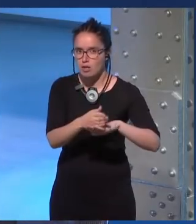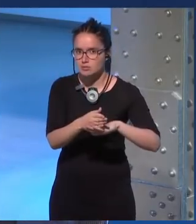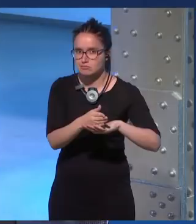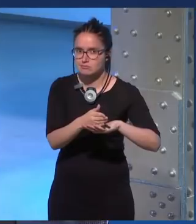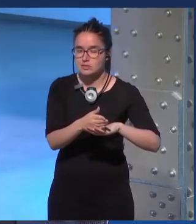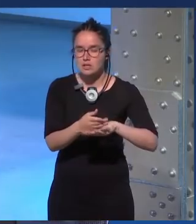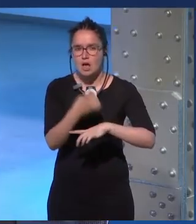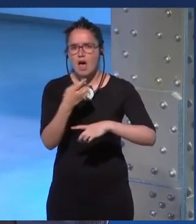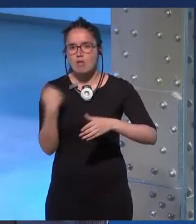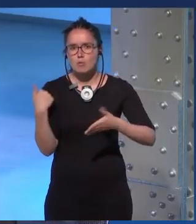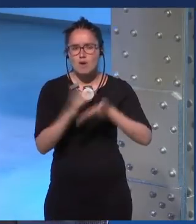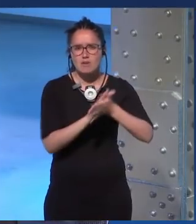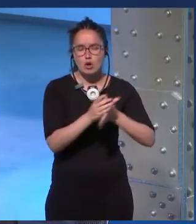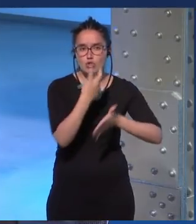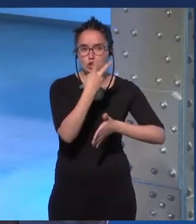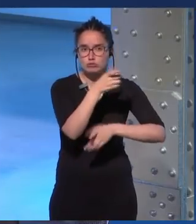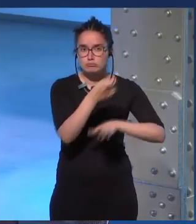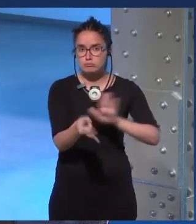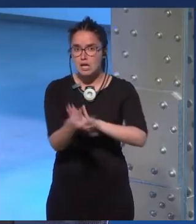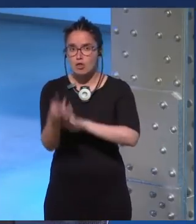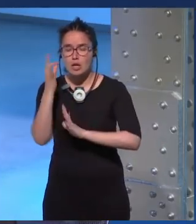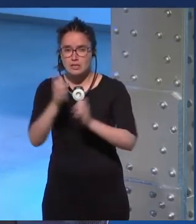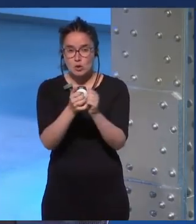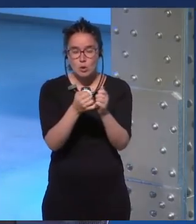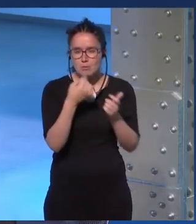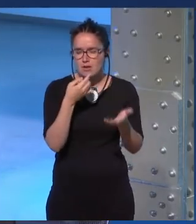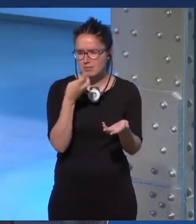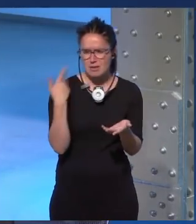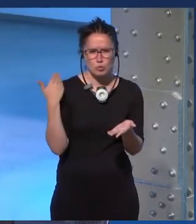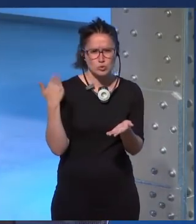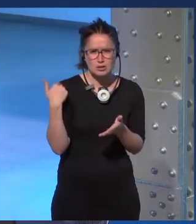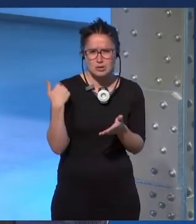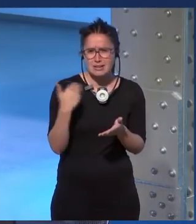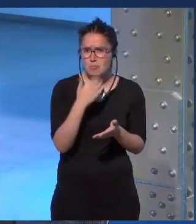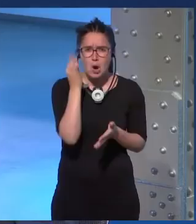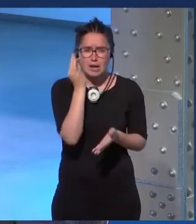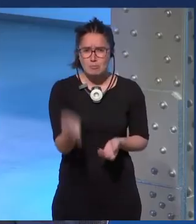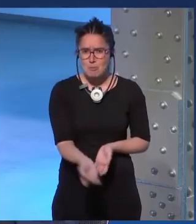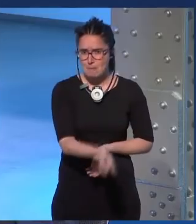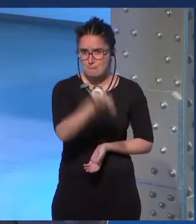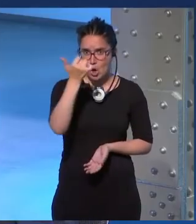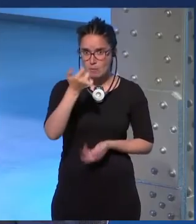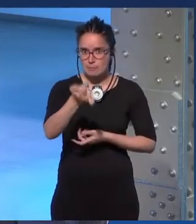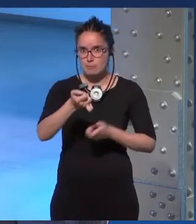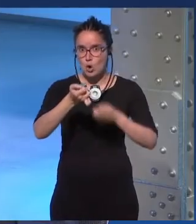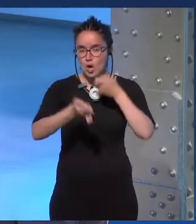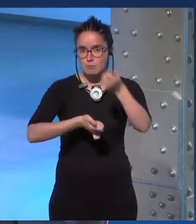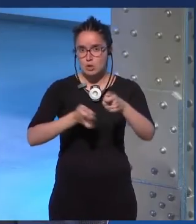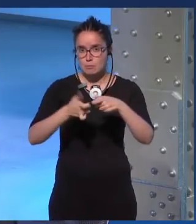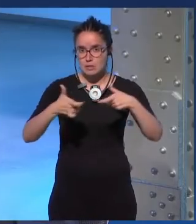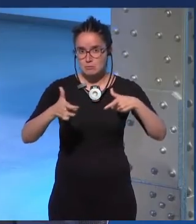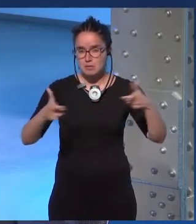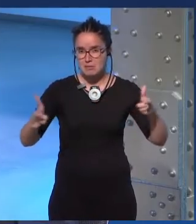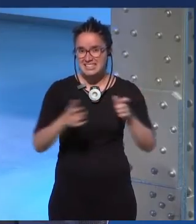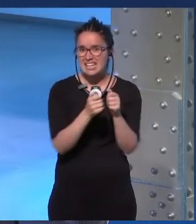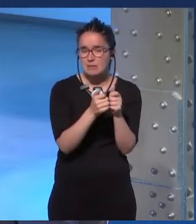un par de creadoras de videojuegos que me decían que hacía años apenas había mujeres y que cada vez hay más en las de